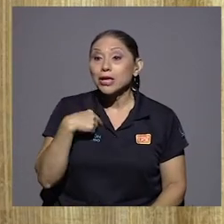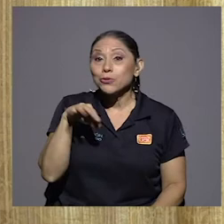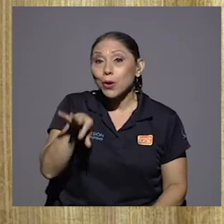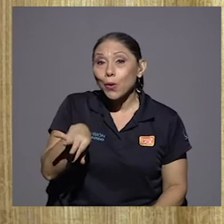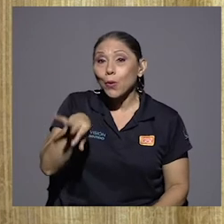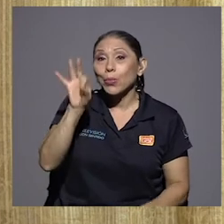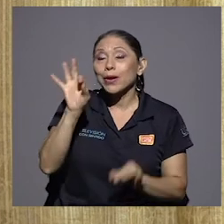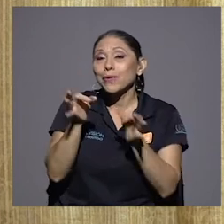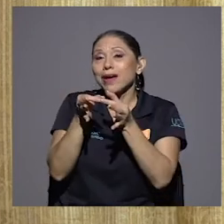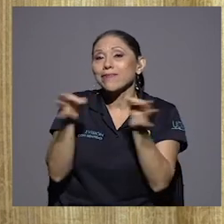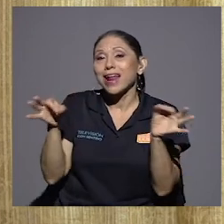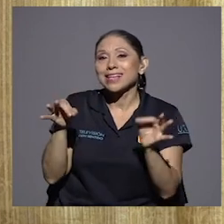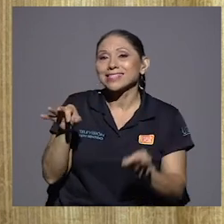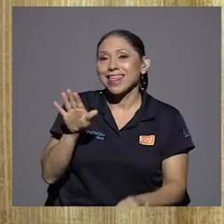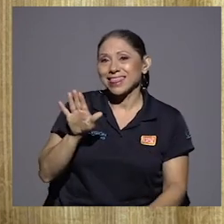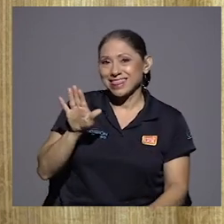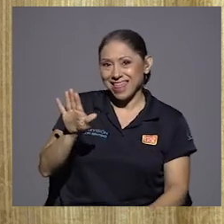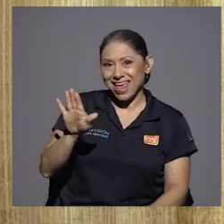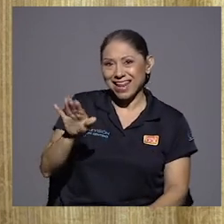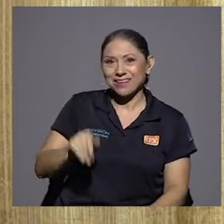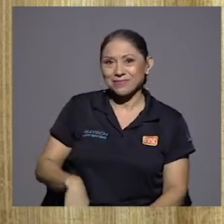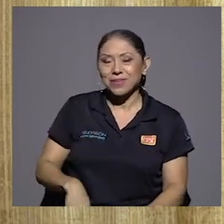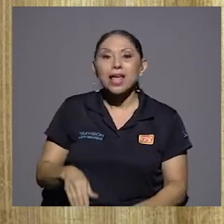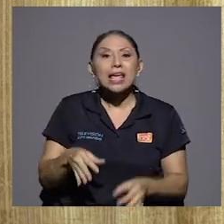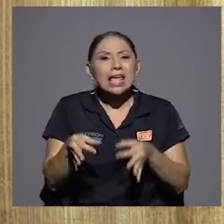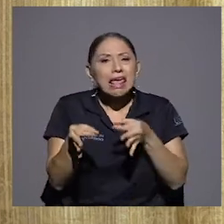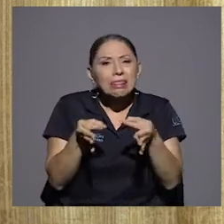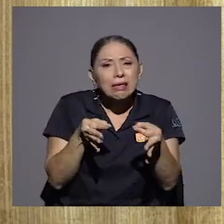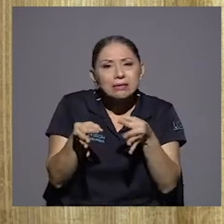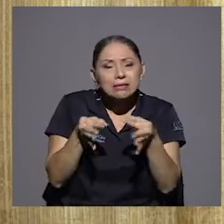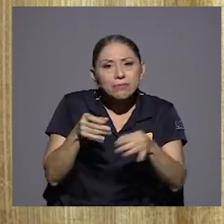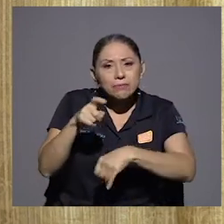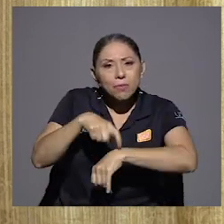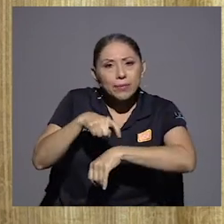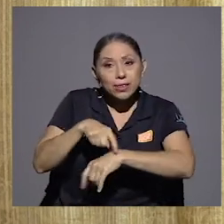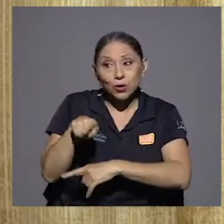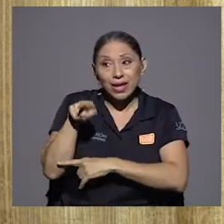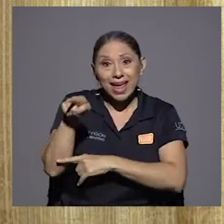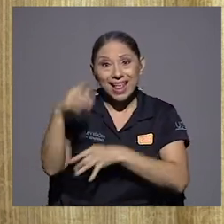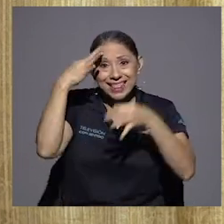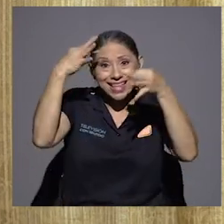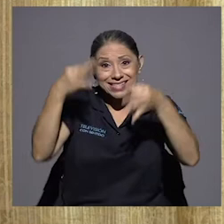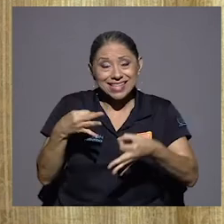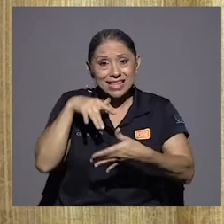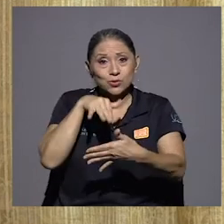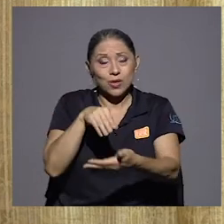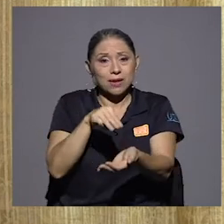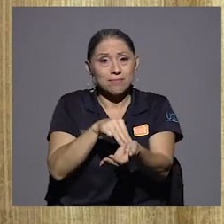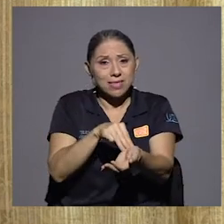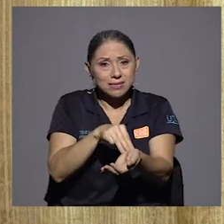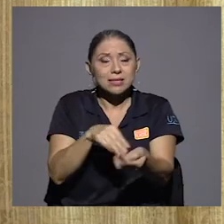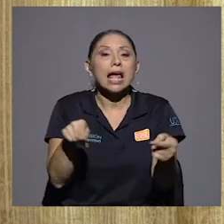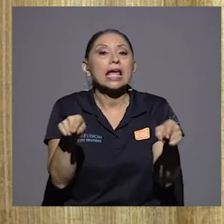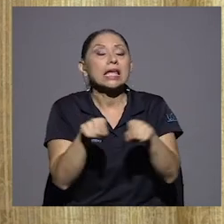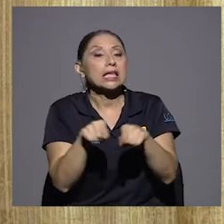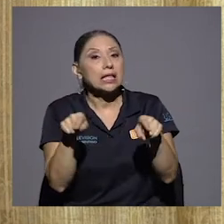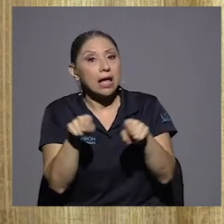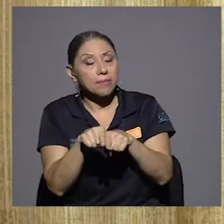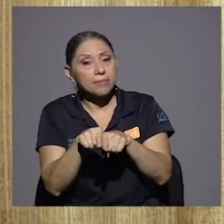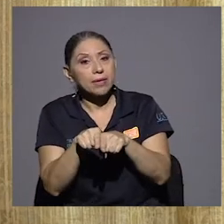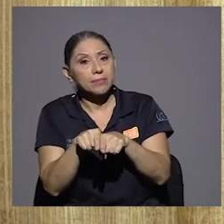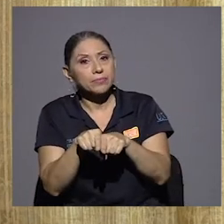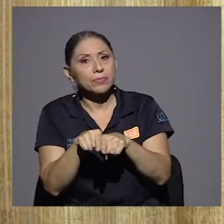él que describe mucho el momento en el que él no solamente decide estudiar medicina sino que le marca